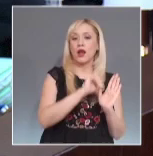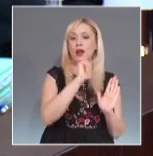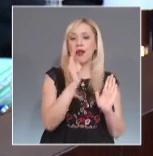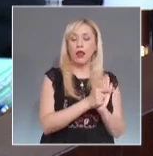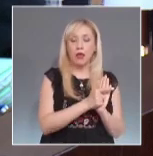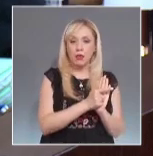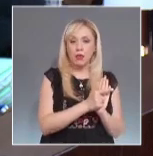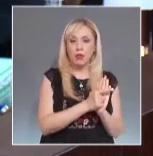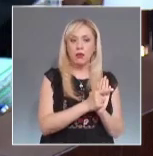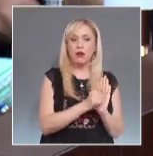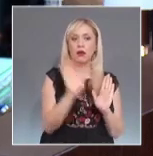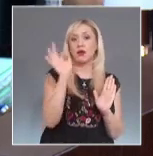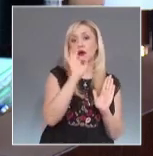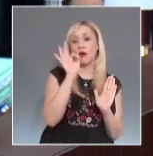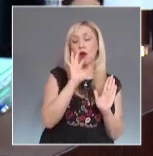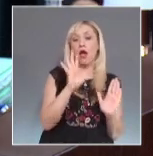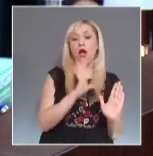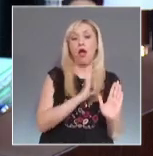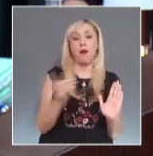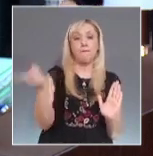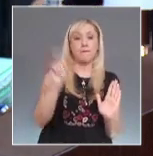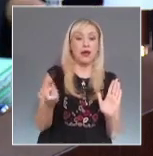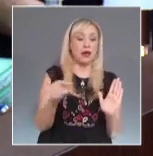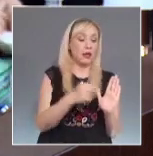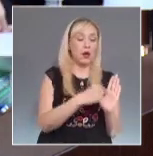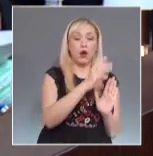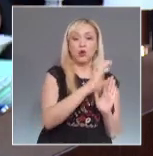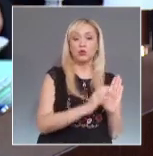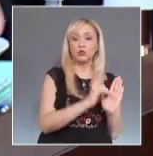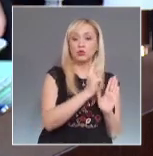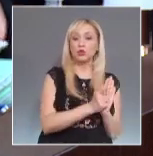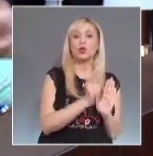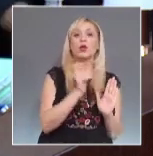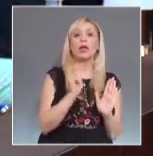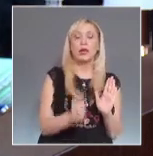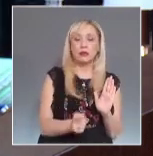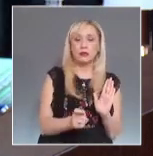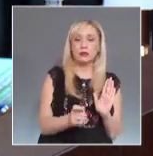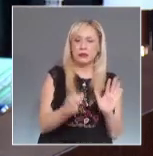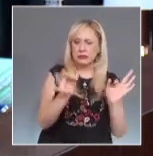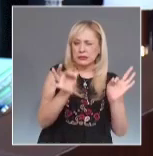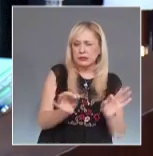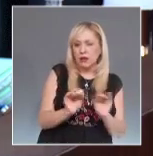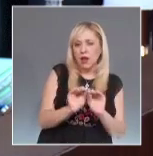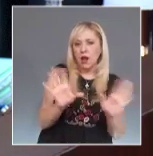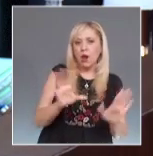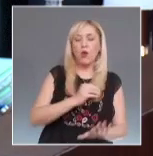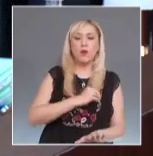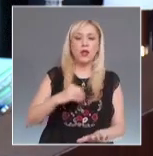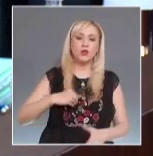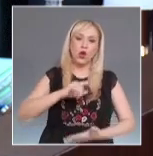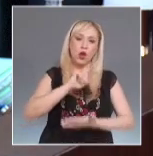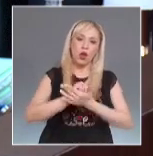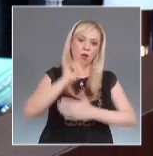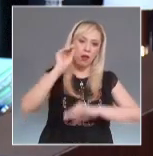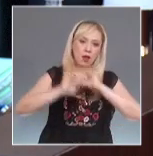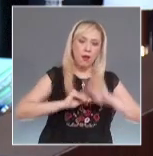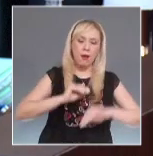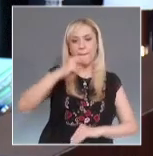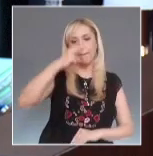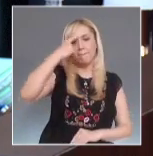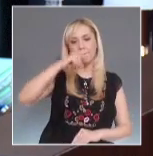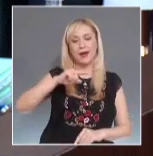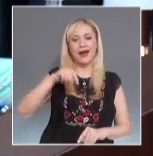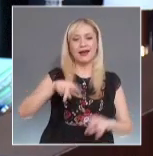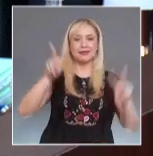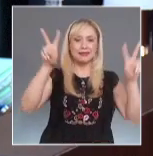exista un mandato constitucional que establezca de manera precisa el deber de legislar en un determinado sentido y esa